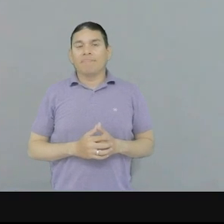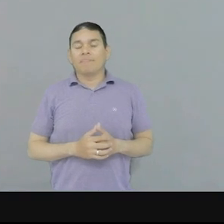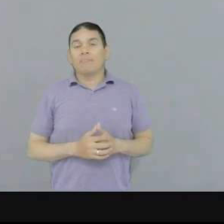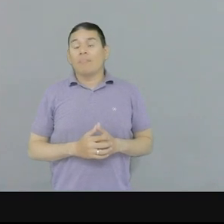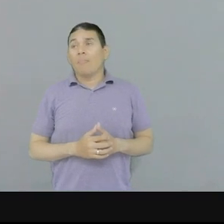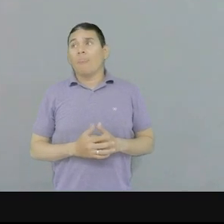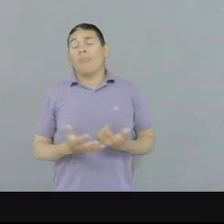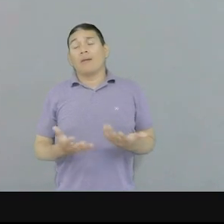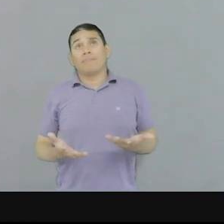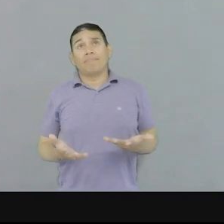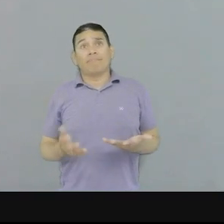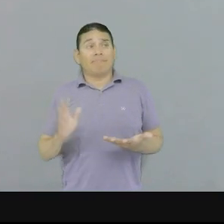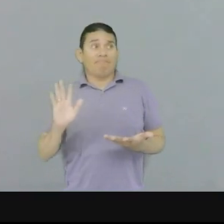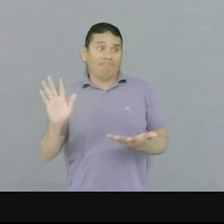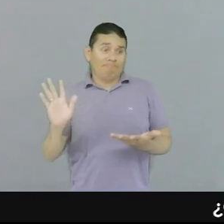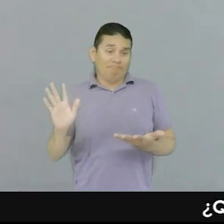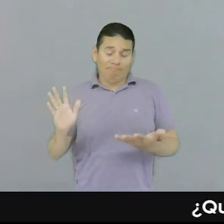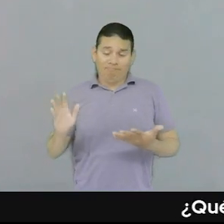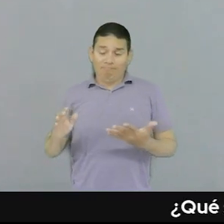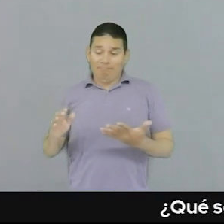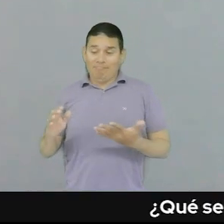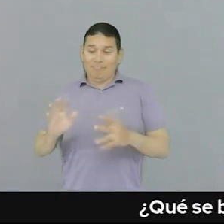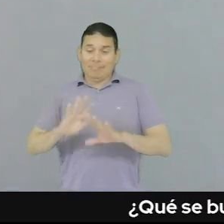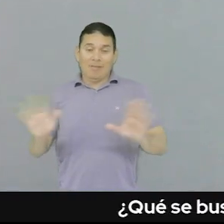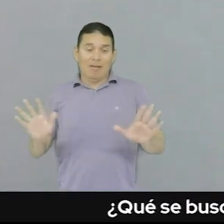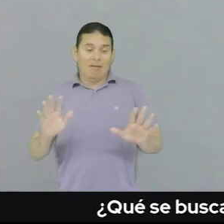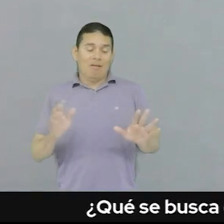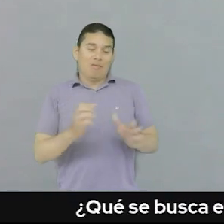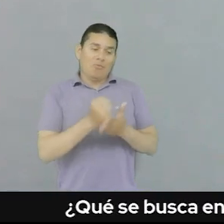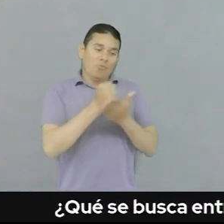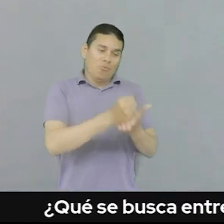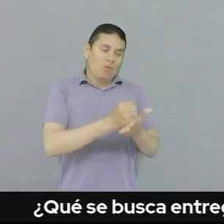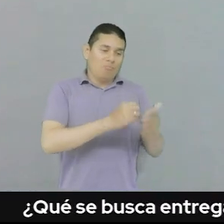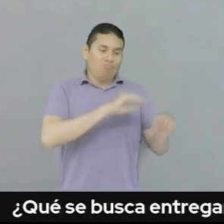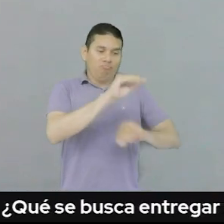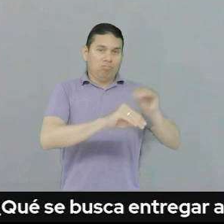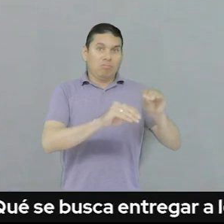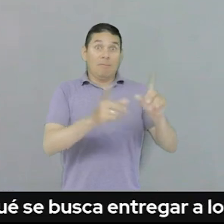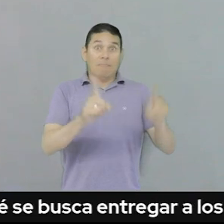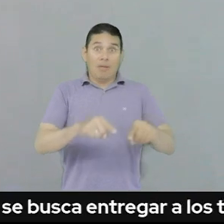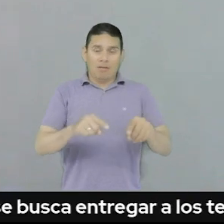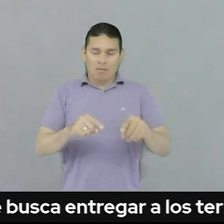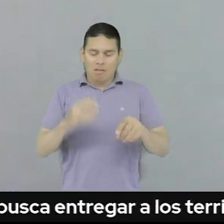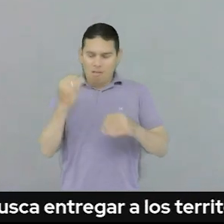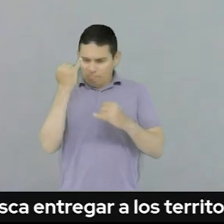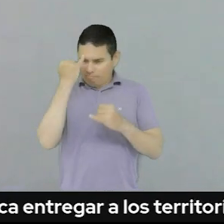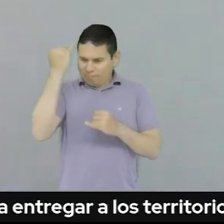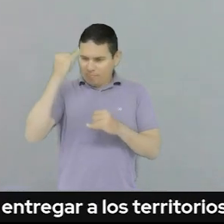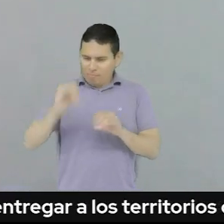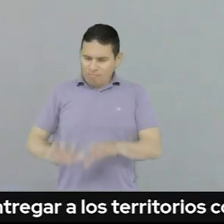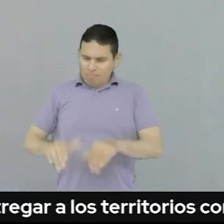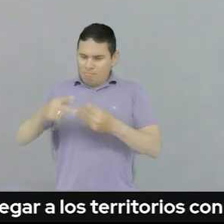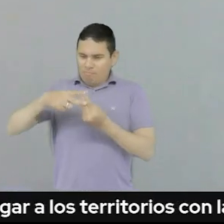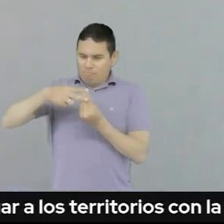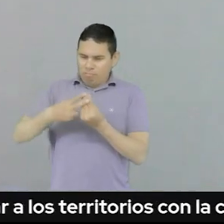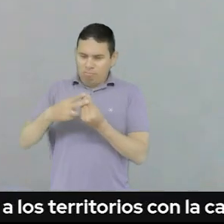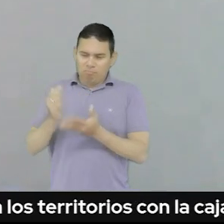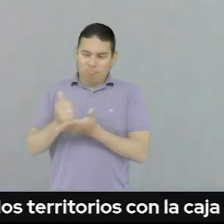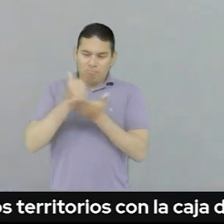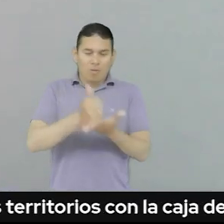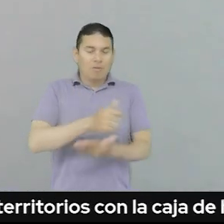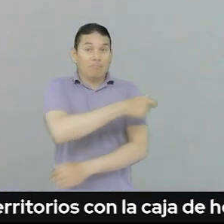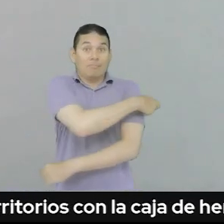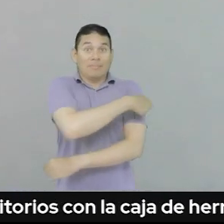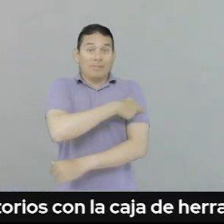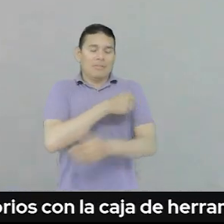normas vigentes. Entonces, en ese orden de ideas, hemos consolidado esta caja de herramientas para el fortalecimiento de